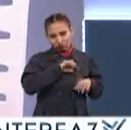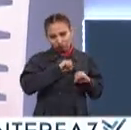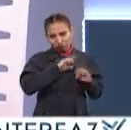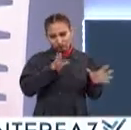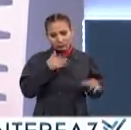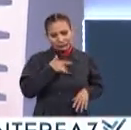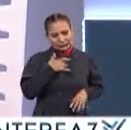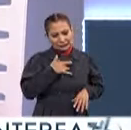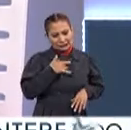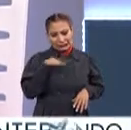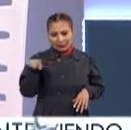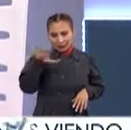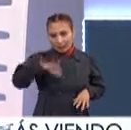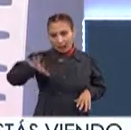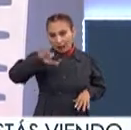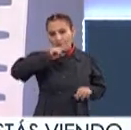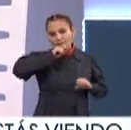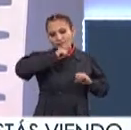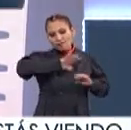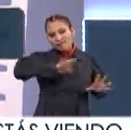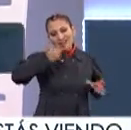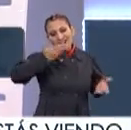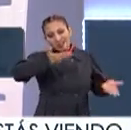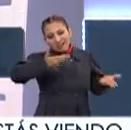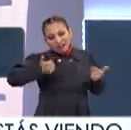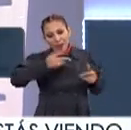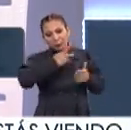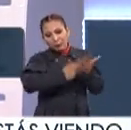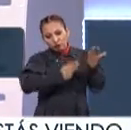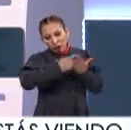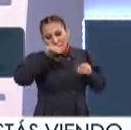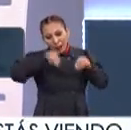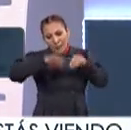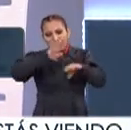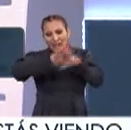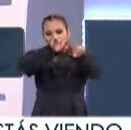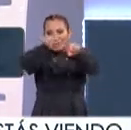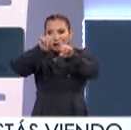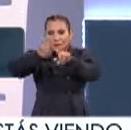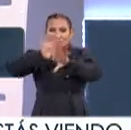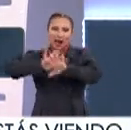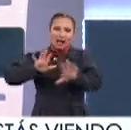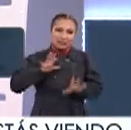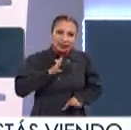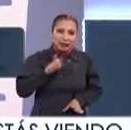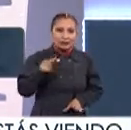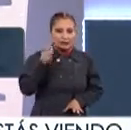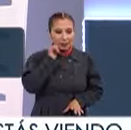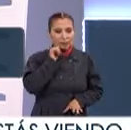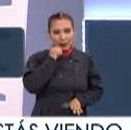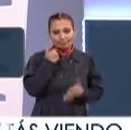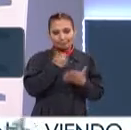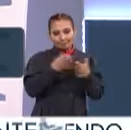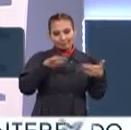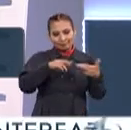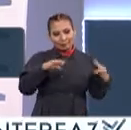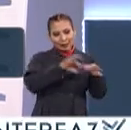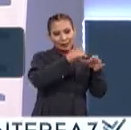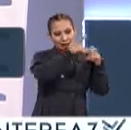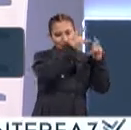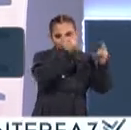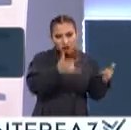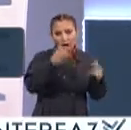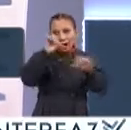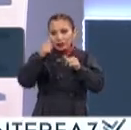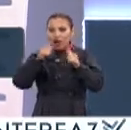supuesto También de nuestra área De difusión Por hacer cada vez Un programa Pues más variado Más diverso Y que siempre nos permita Vincular la historia El